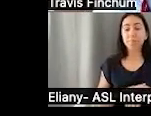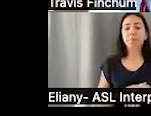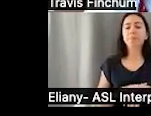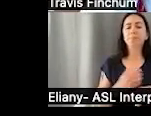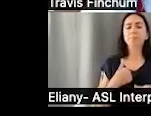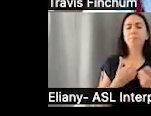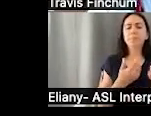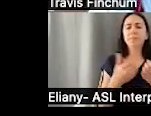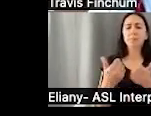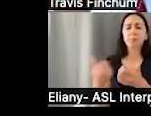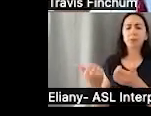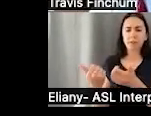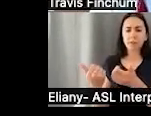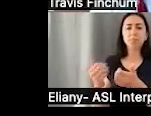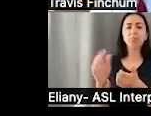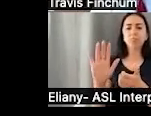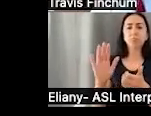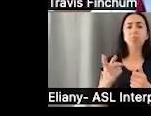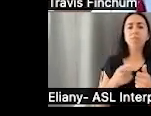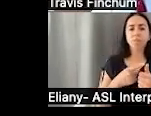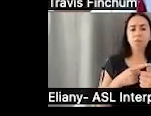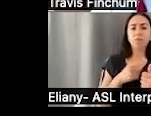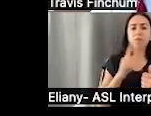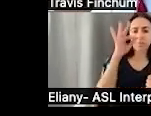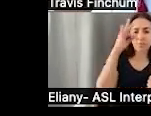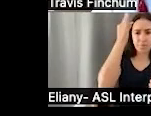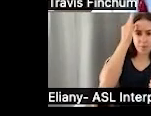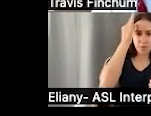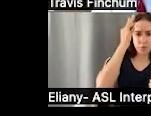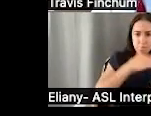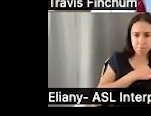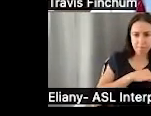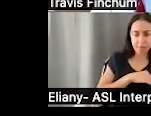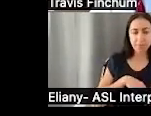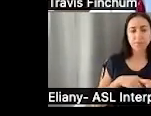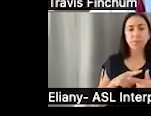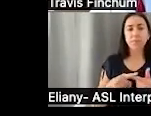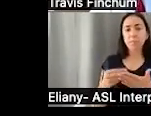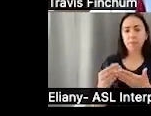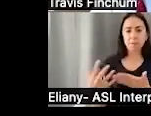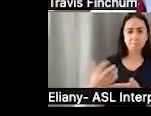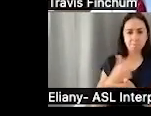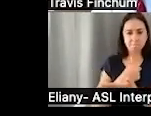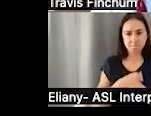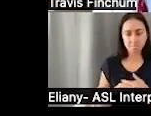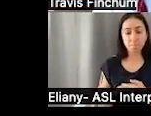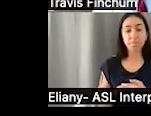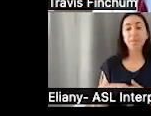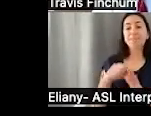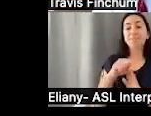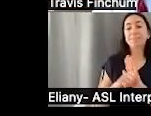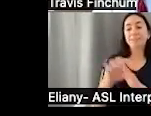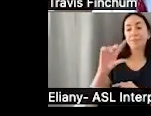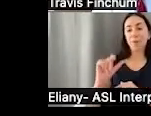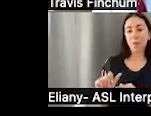Hay distintas categorías para los programas. Vamos a hablar acerca de beneficios federales y también distintos métodos de